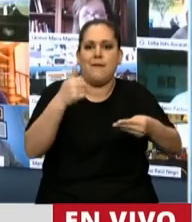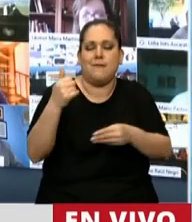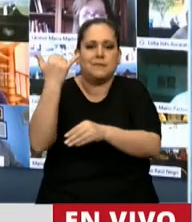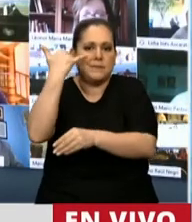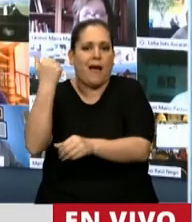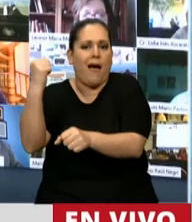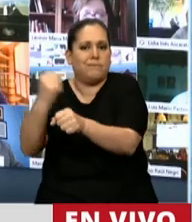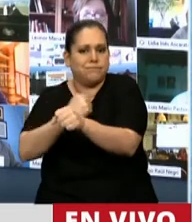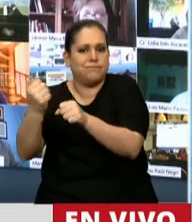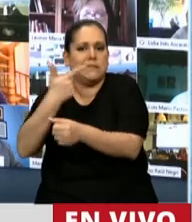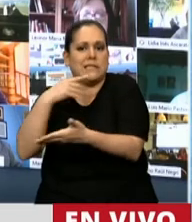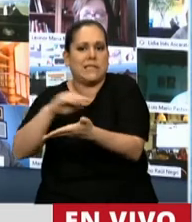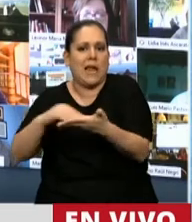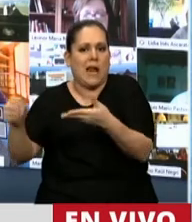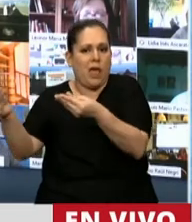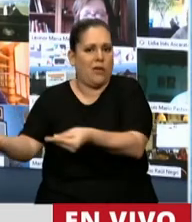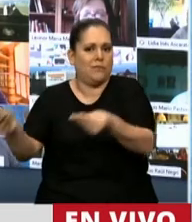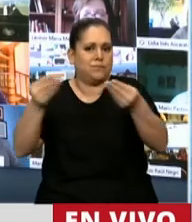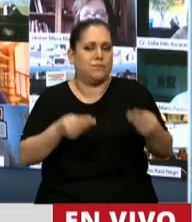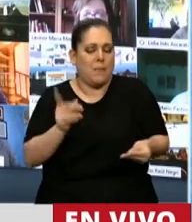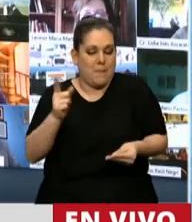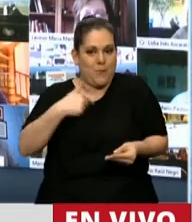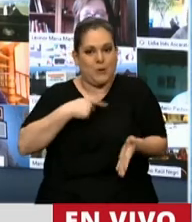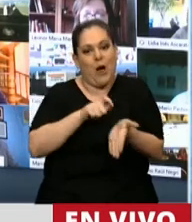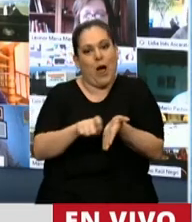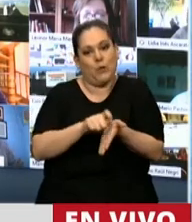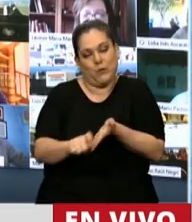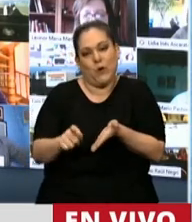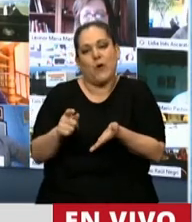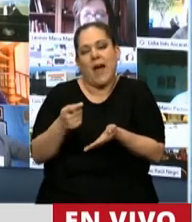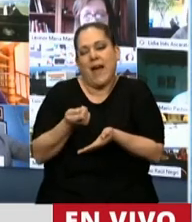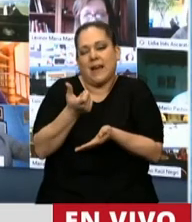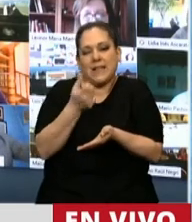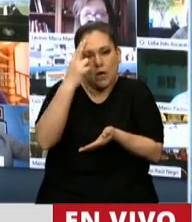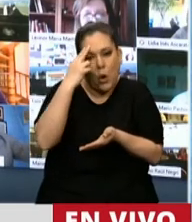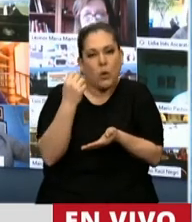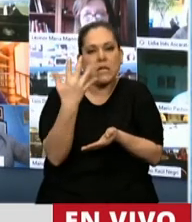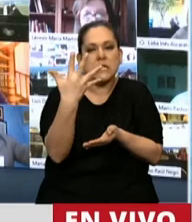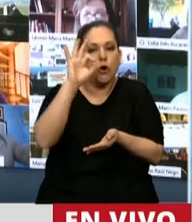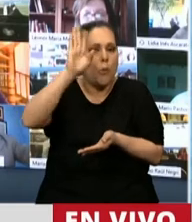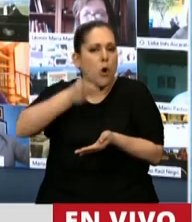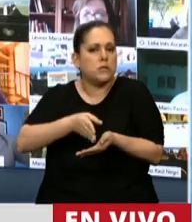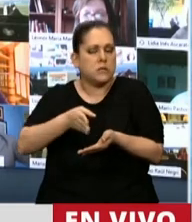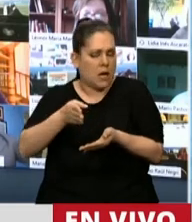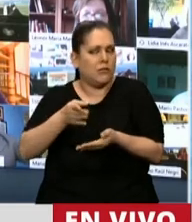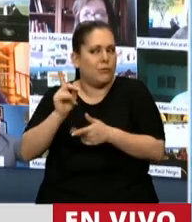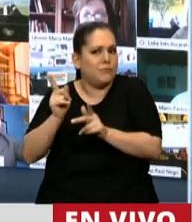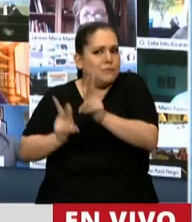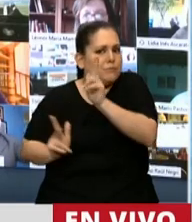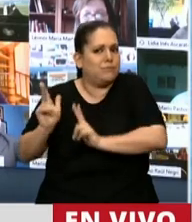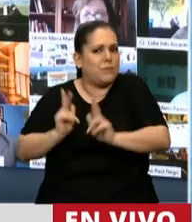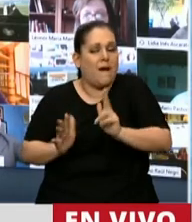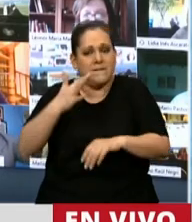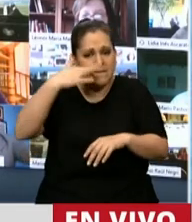que en el proyecto que soy autora toma casi el 95% porque la verdad que se ha